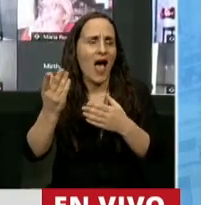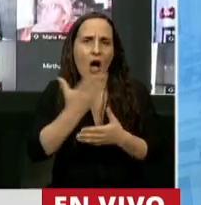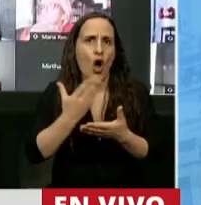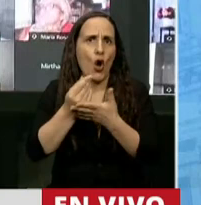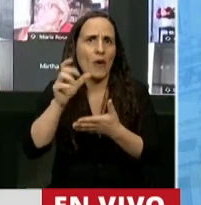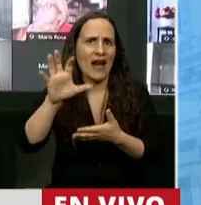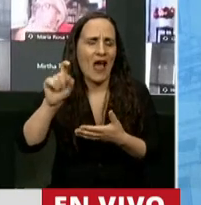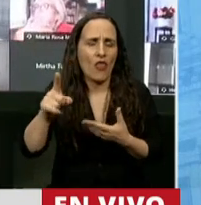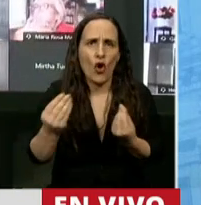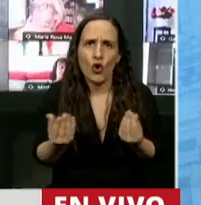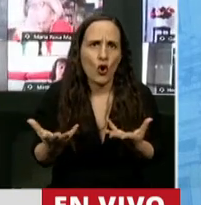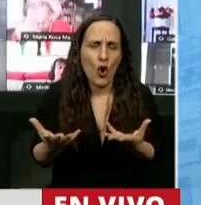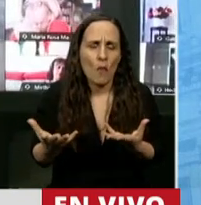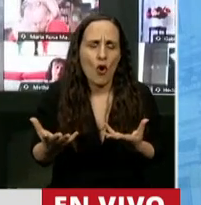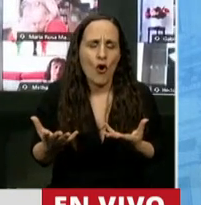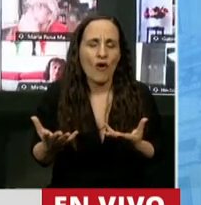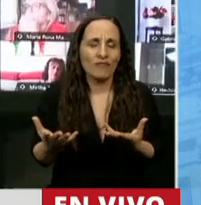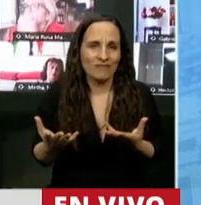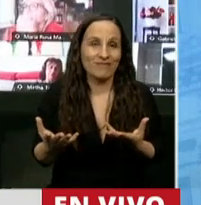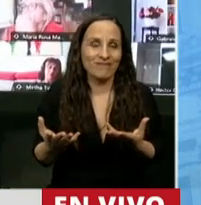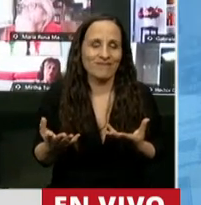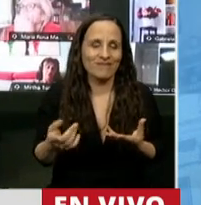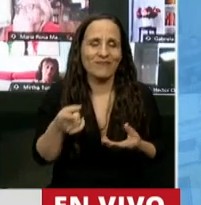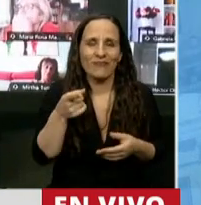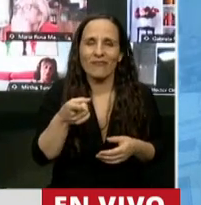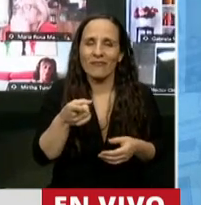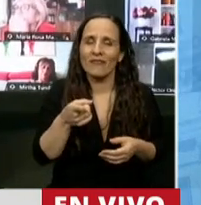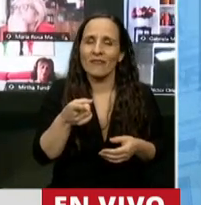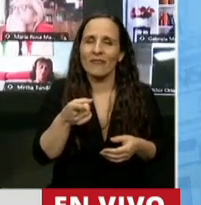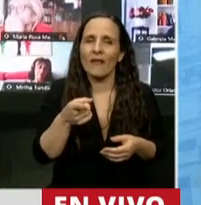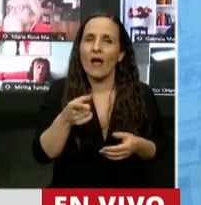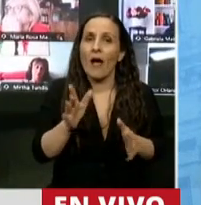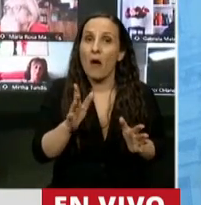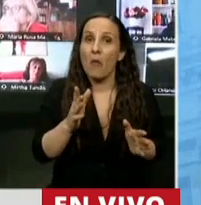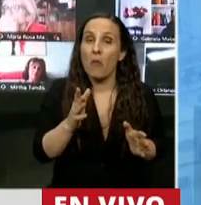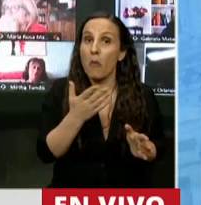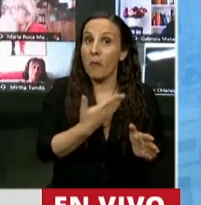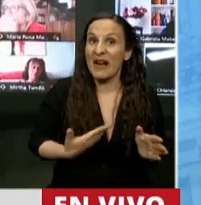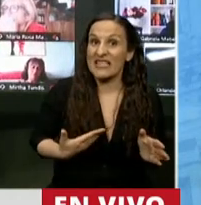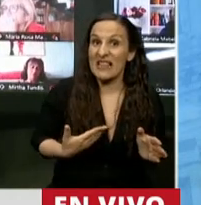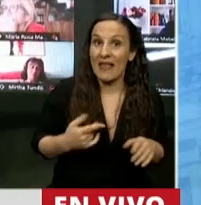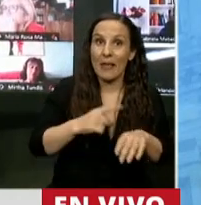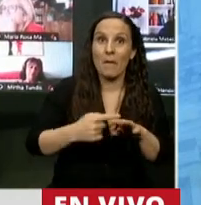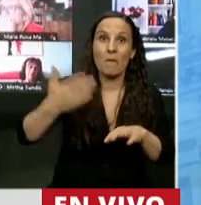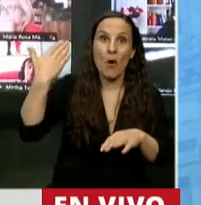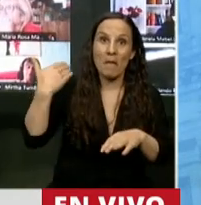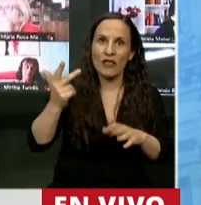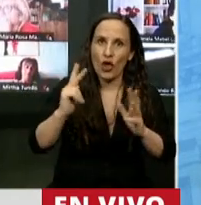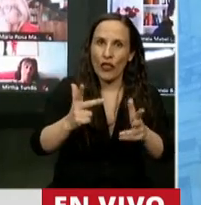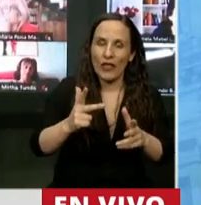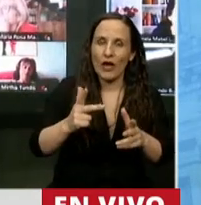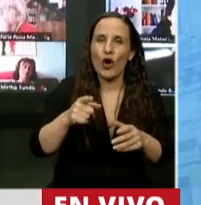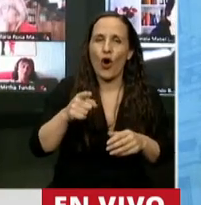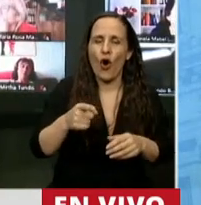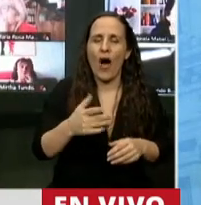Eso terminó de definir o que el Presidente nos había mentido cuando dijo que quería ser